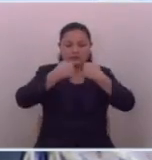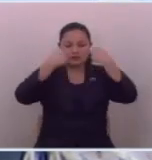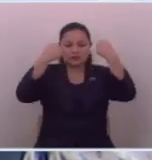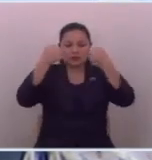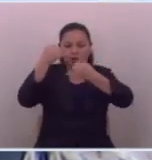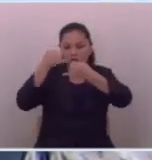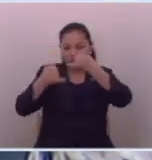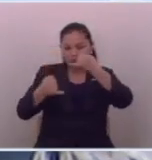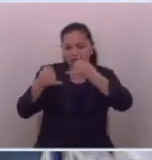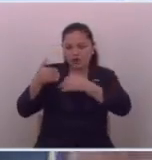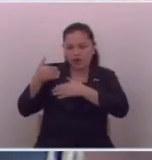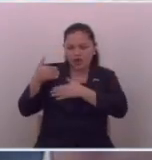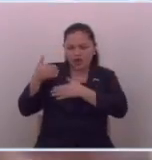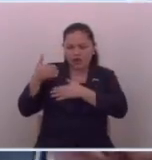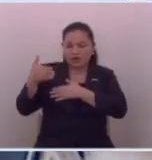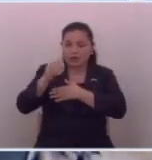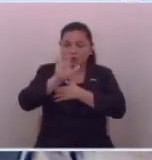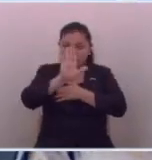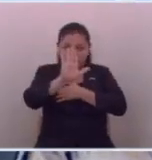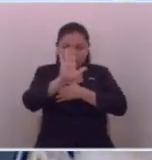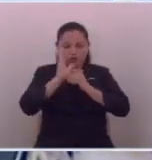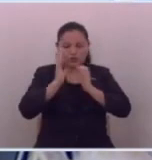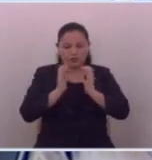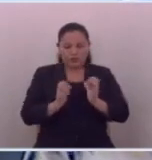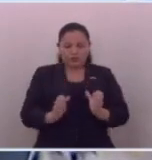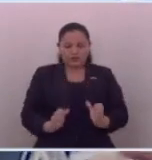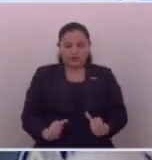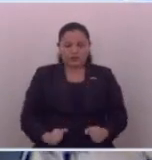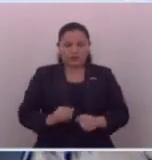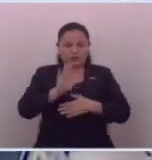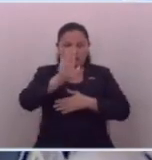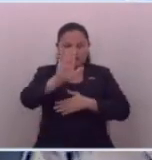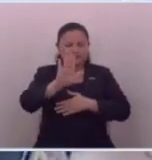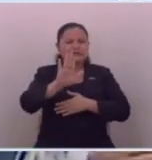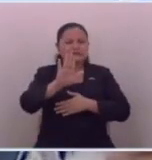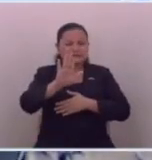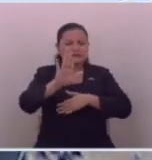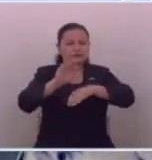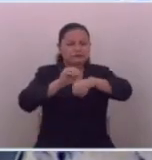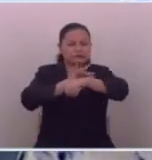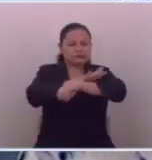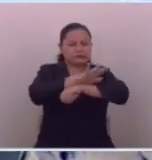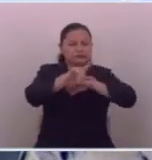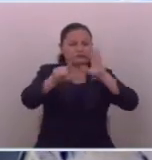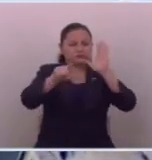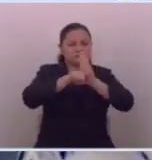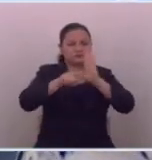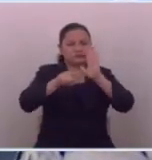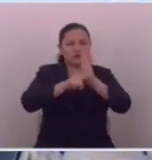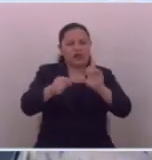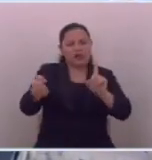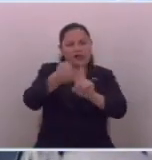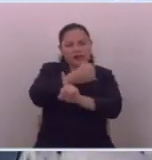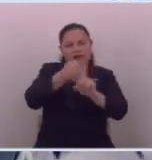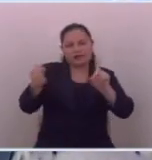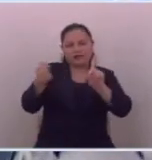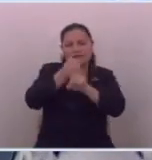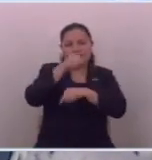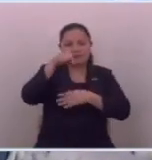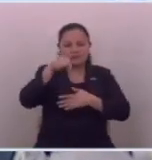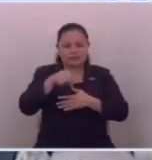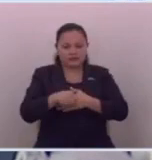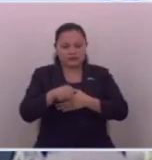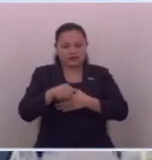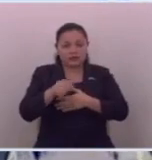últimos años durante su gobierno se ha visto fuertemente golpeada ahora